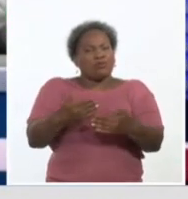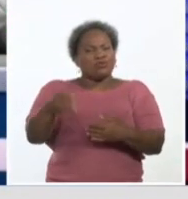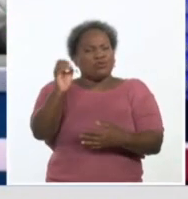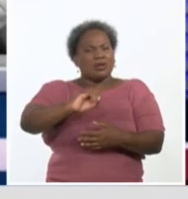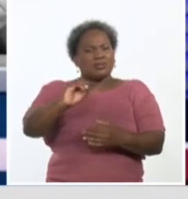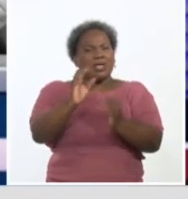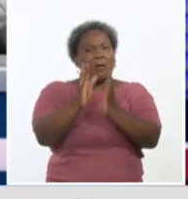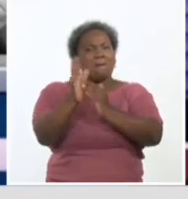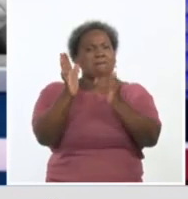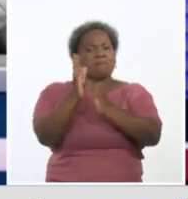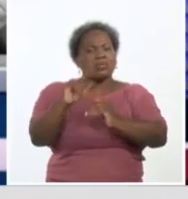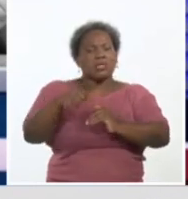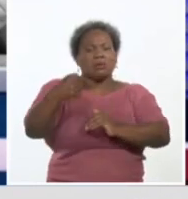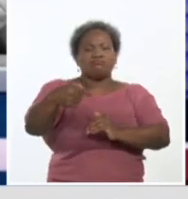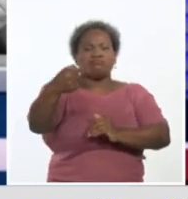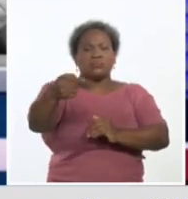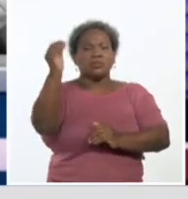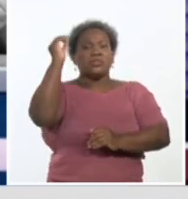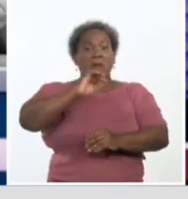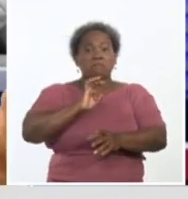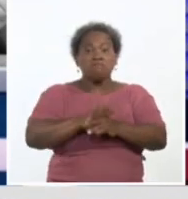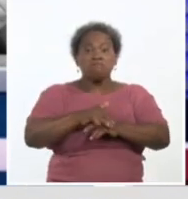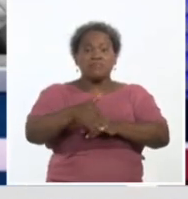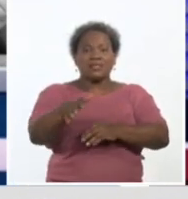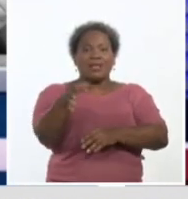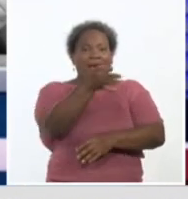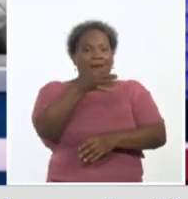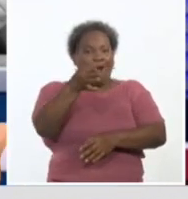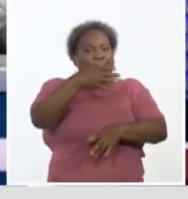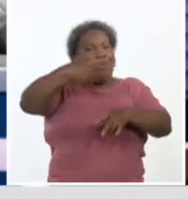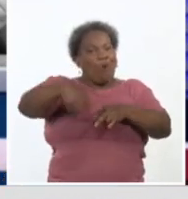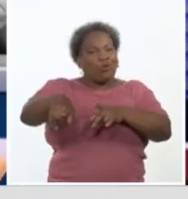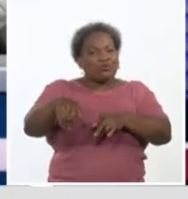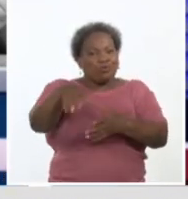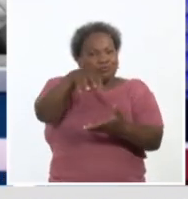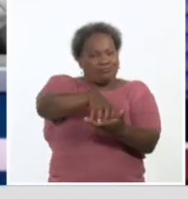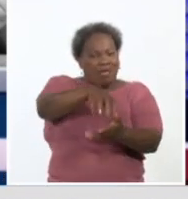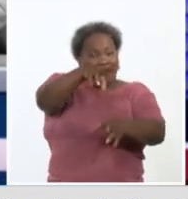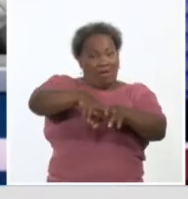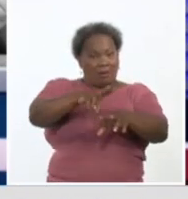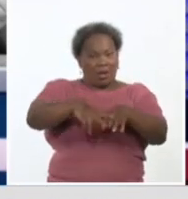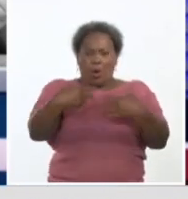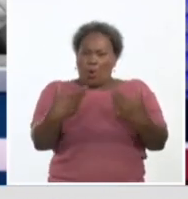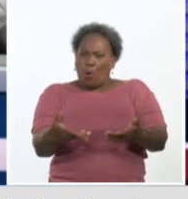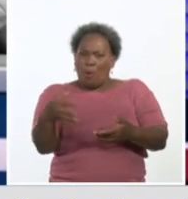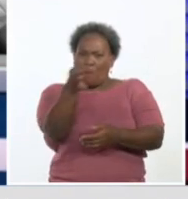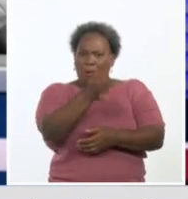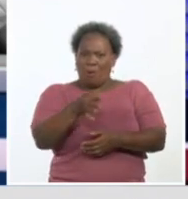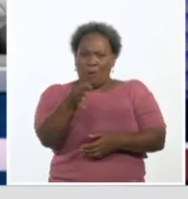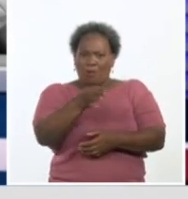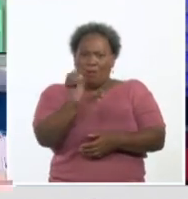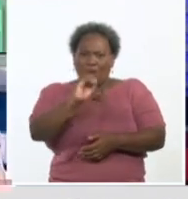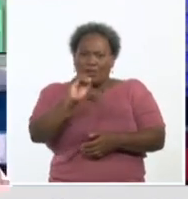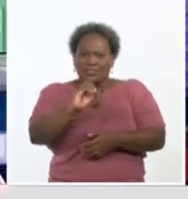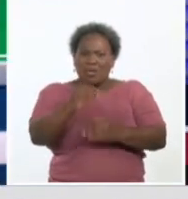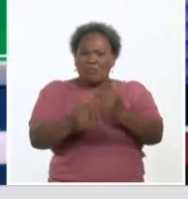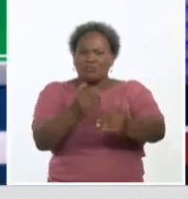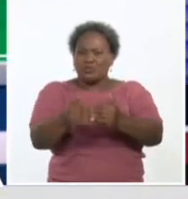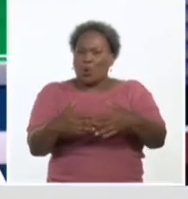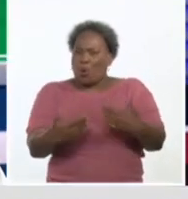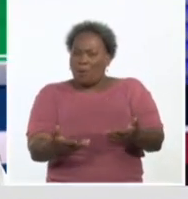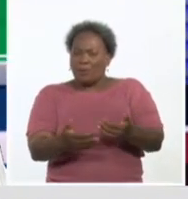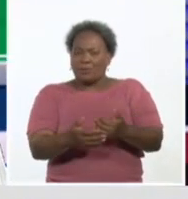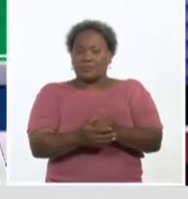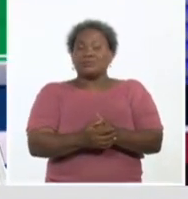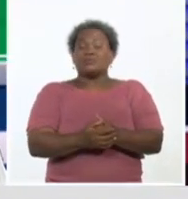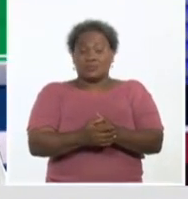comienzan otros municipios en la capital que seguirá extendiéndose. ¿Cómo se ha organizado el proceso para los próximos meses? Bueno, como te decía, es un